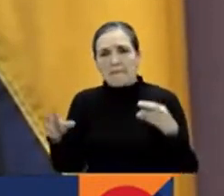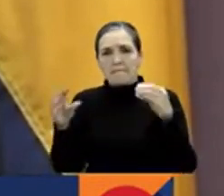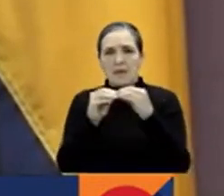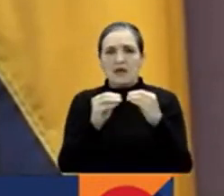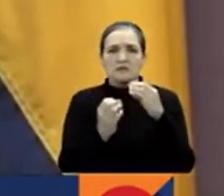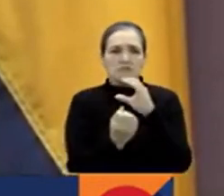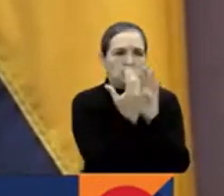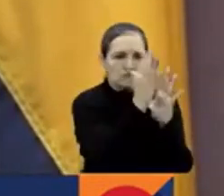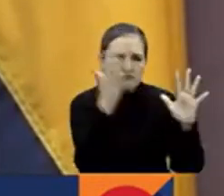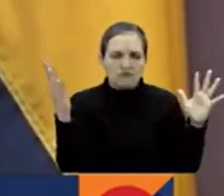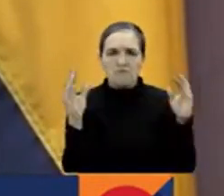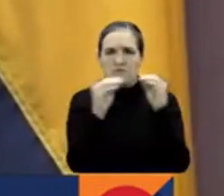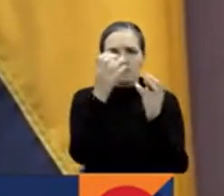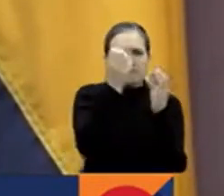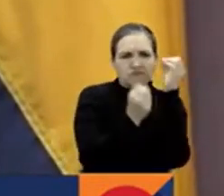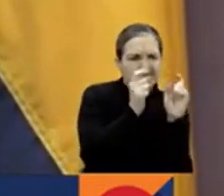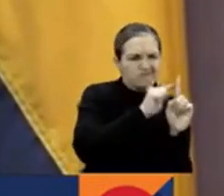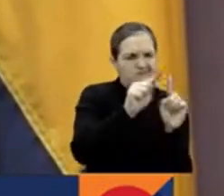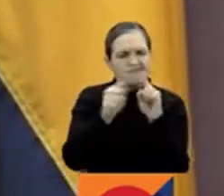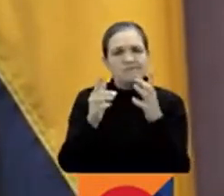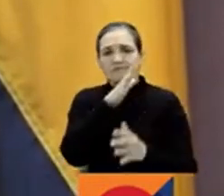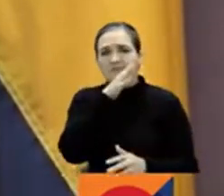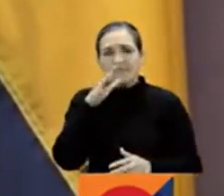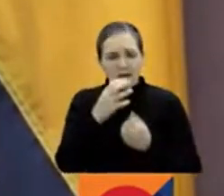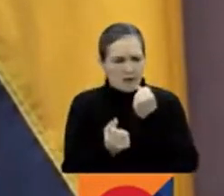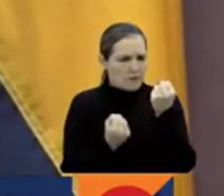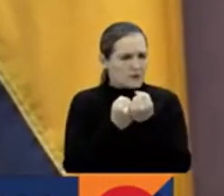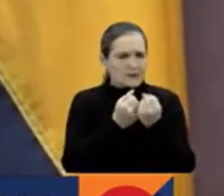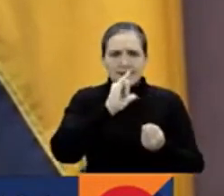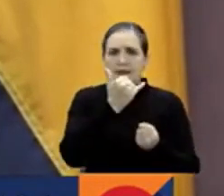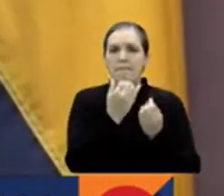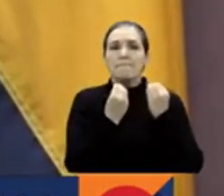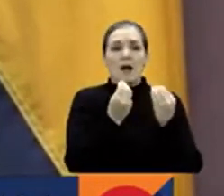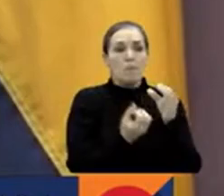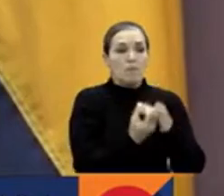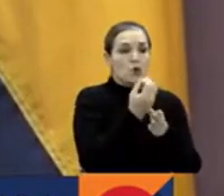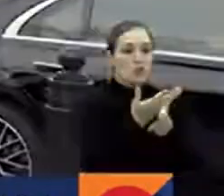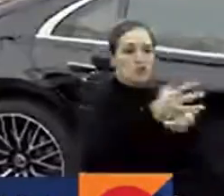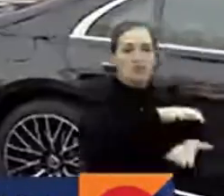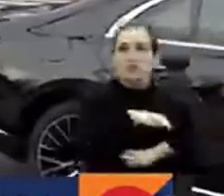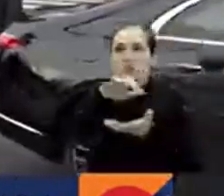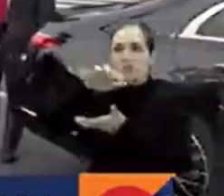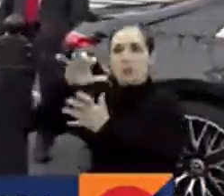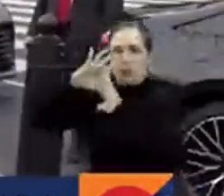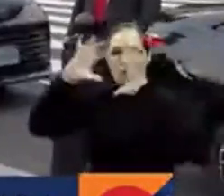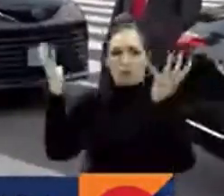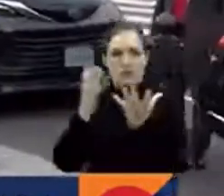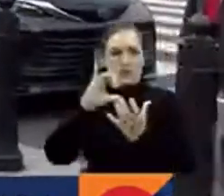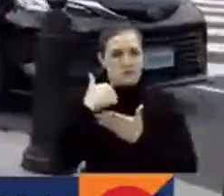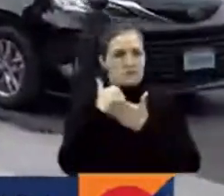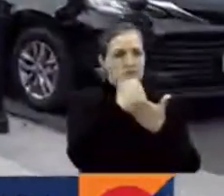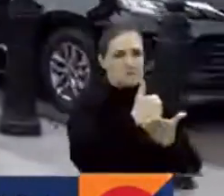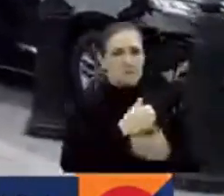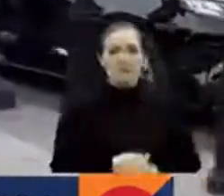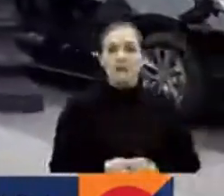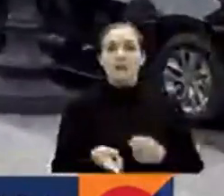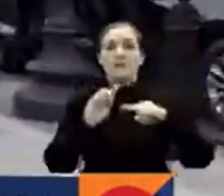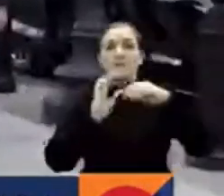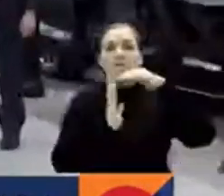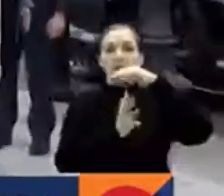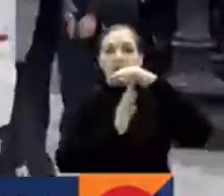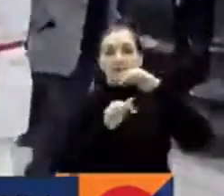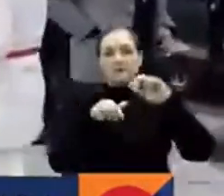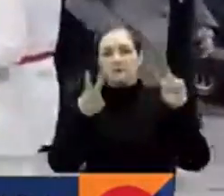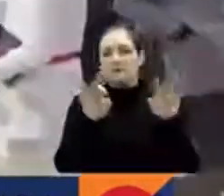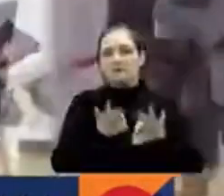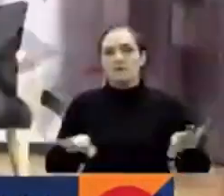empresas pequeñas y medianas en zonas rurales... ...para que sus productos lleguen a los mercados mundiales. La migración es otro de los temas claves de